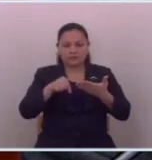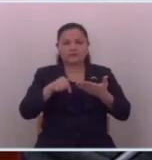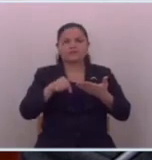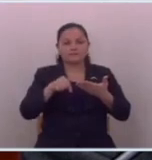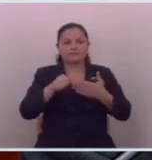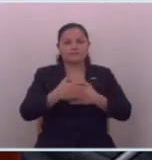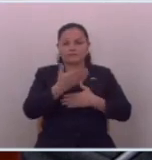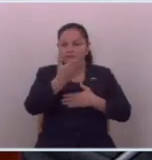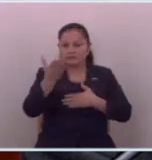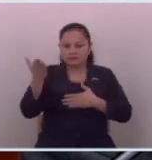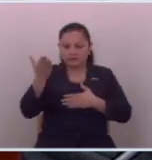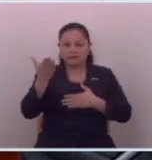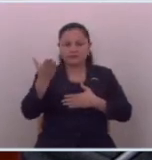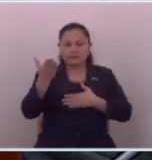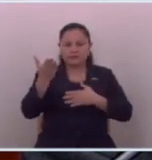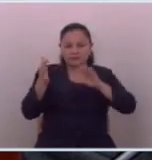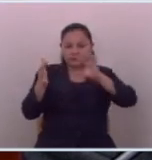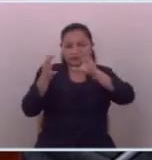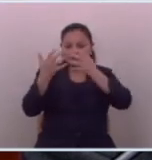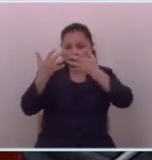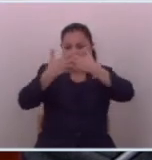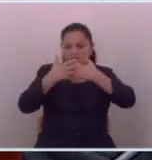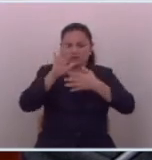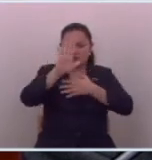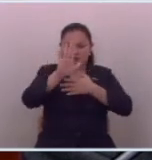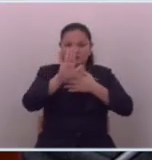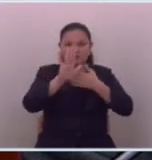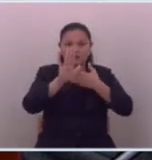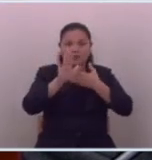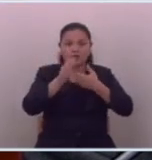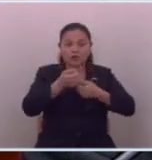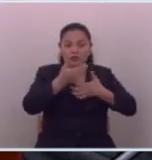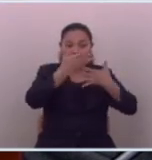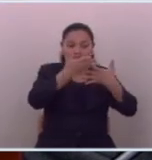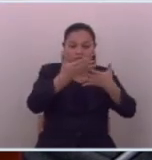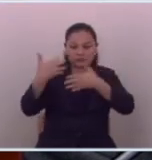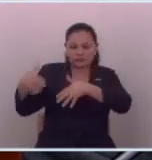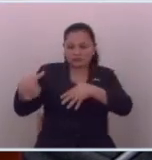sean consecuentes con sus palabras y sus acciones